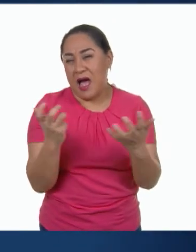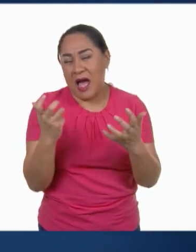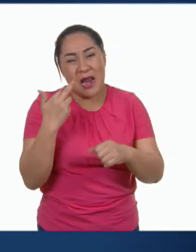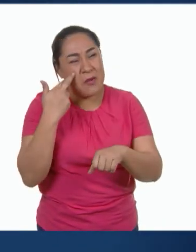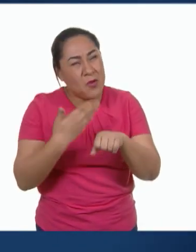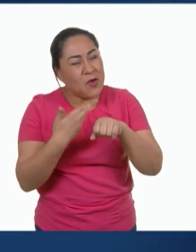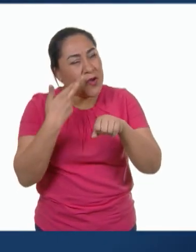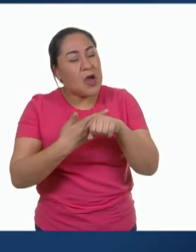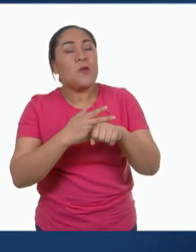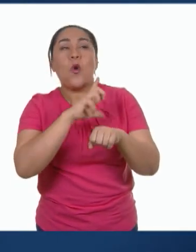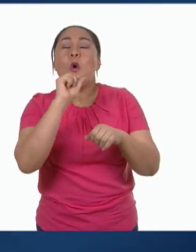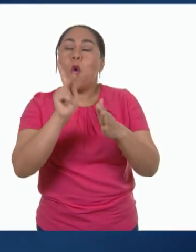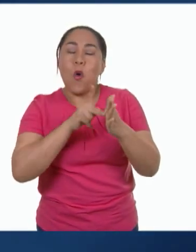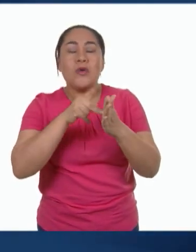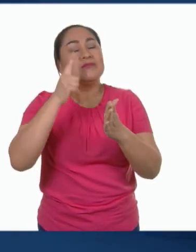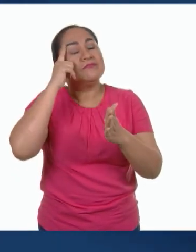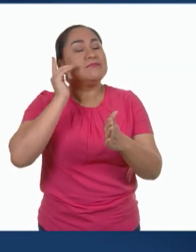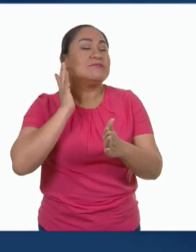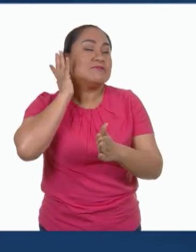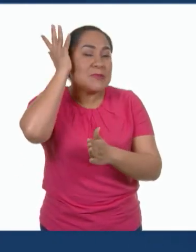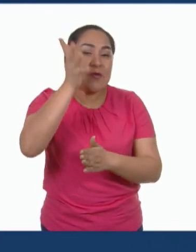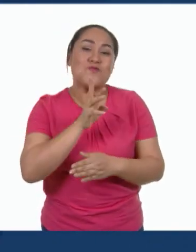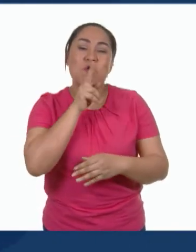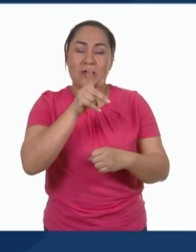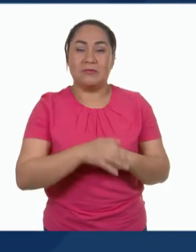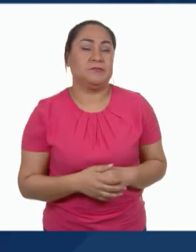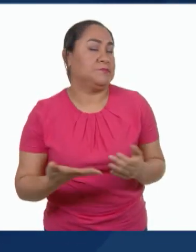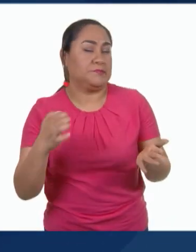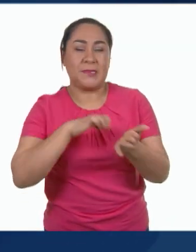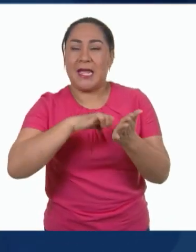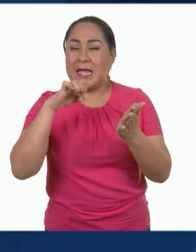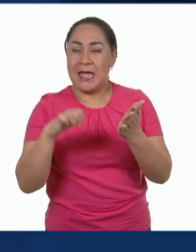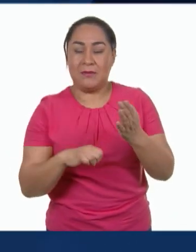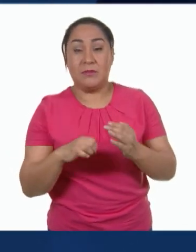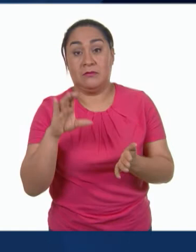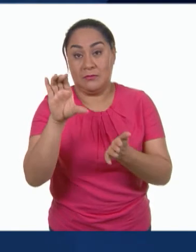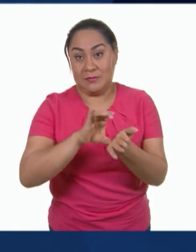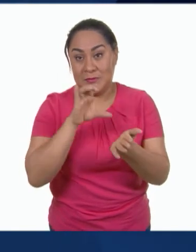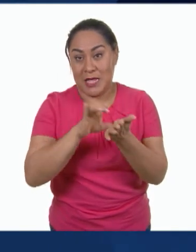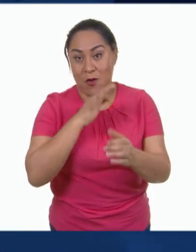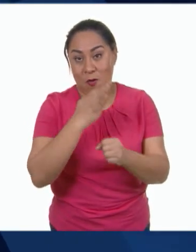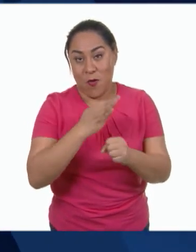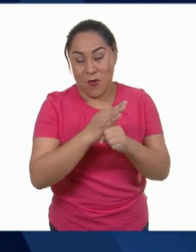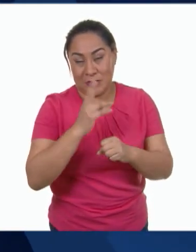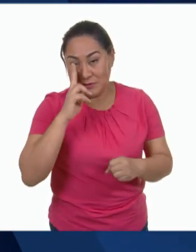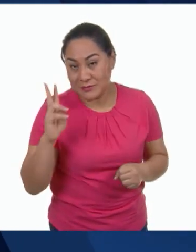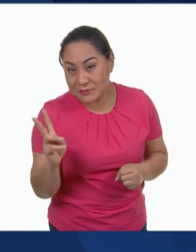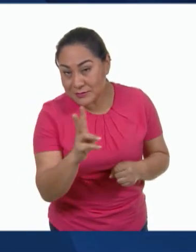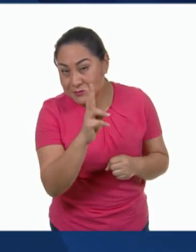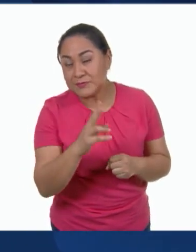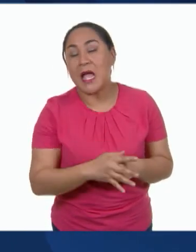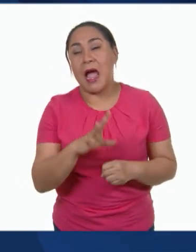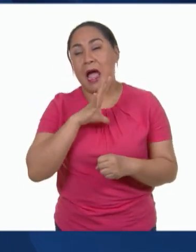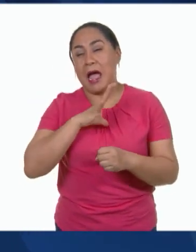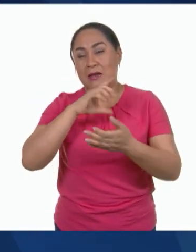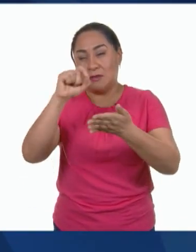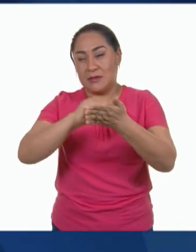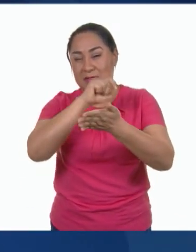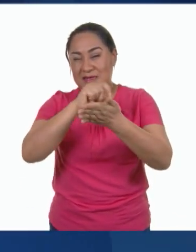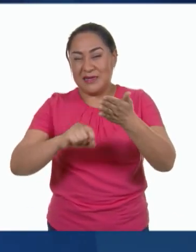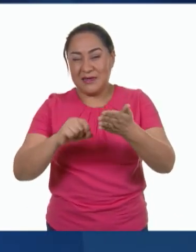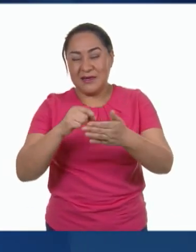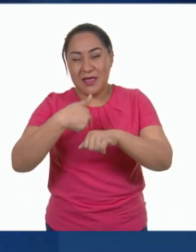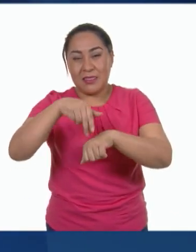cuenta en futuras ocasiones. Por ejemplo, el calendario que observan en la pantalla tiene un par de taches en el día